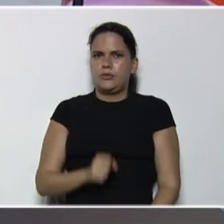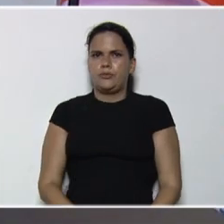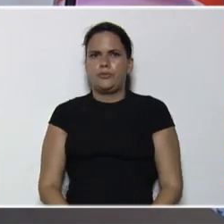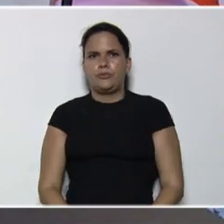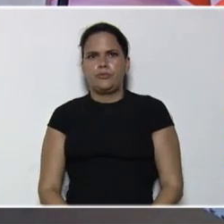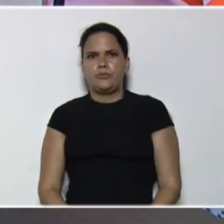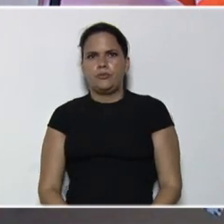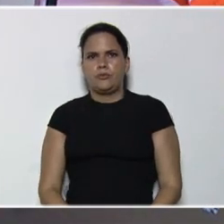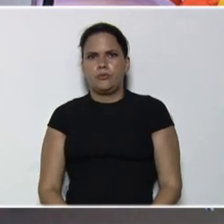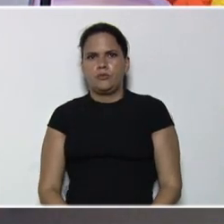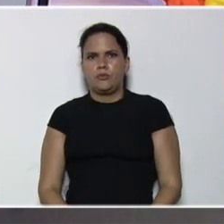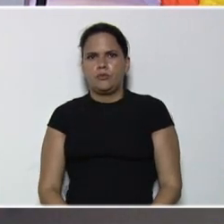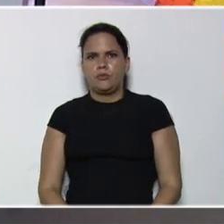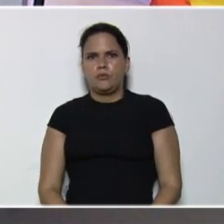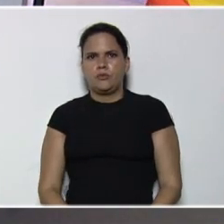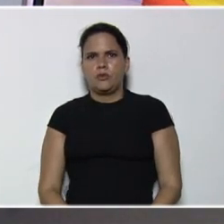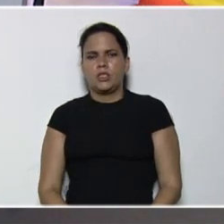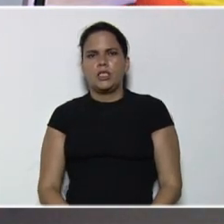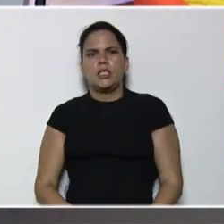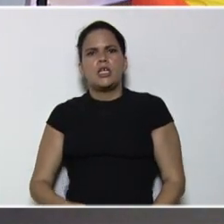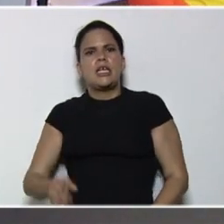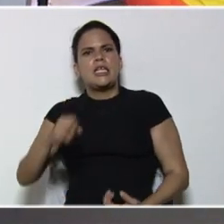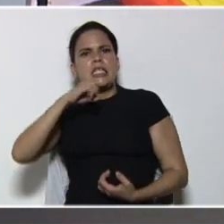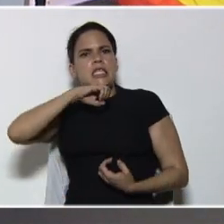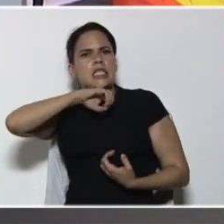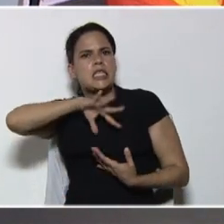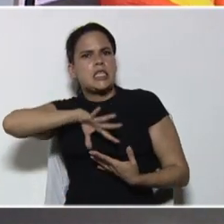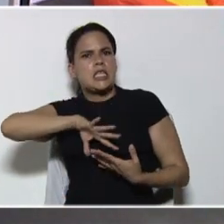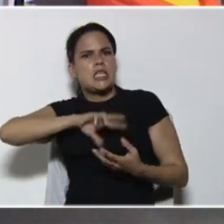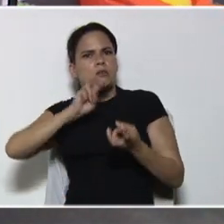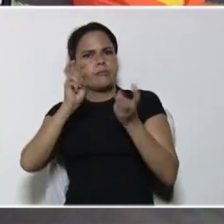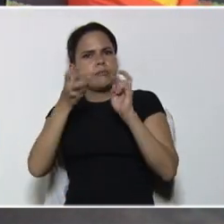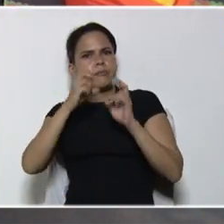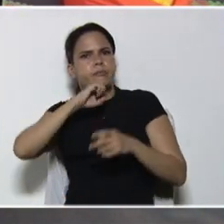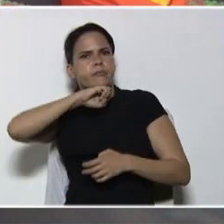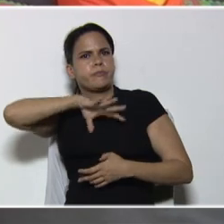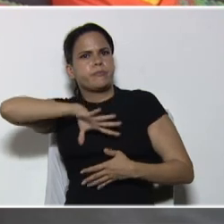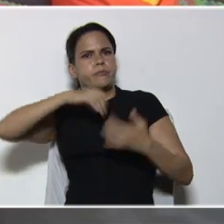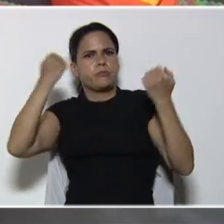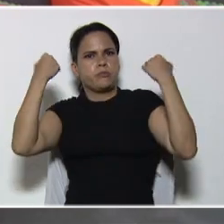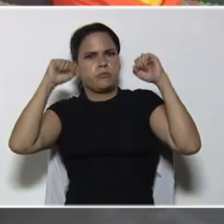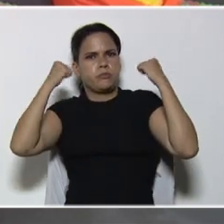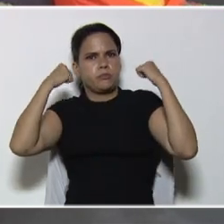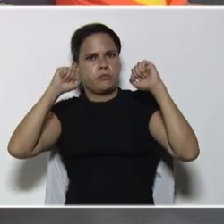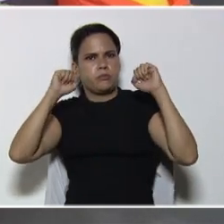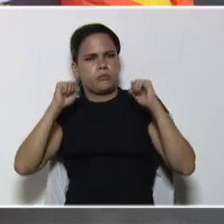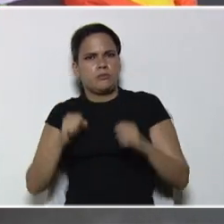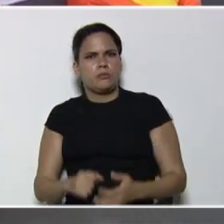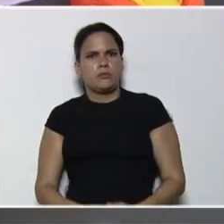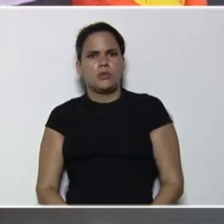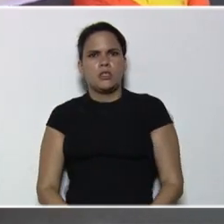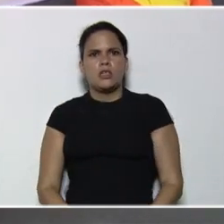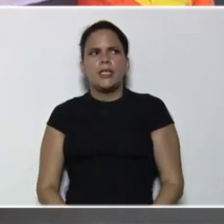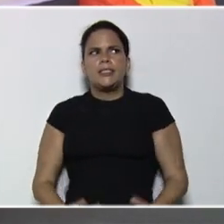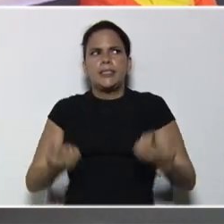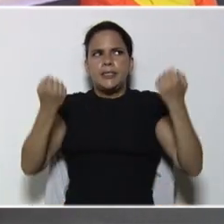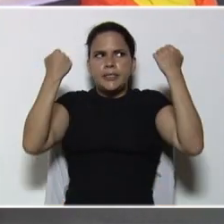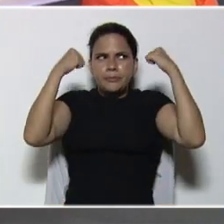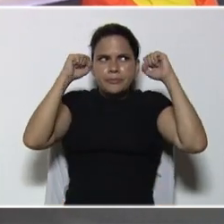con el referente, teórico práctico, de las operaciones, del conjunto, de los números reales.